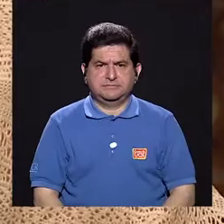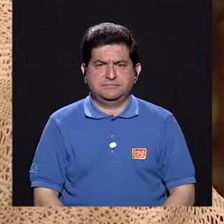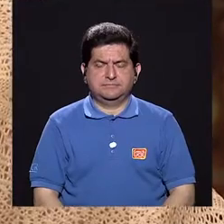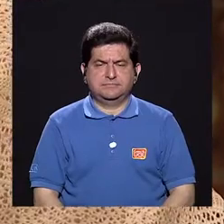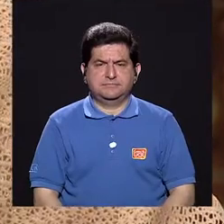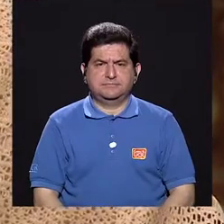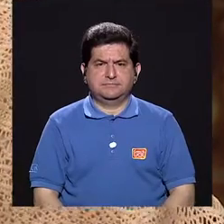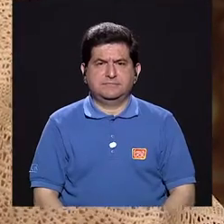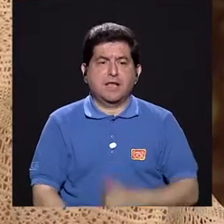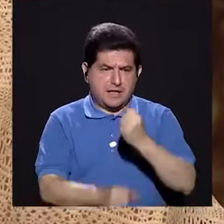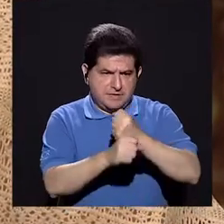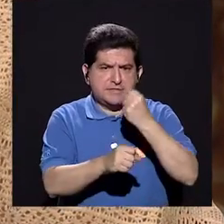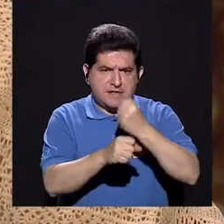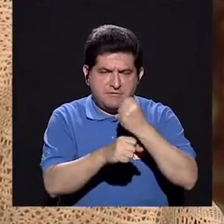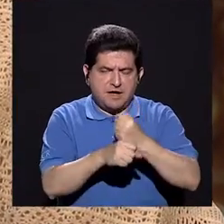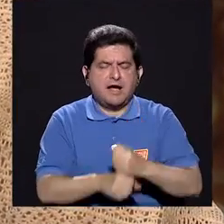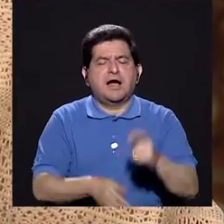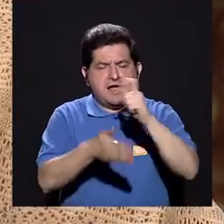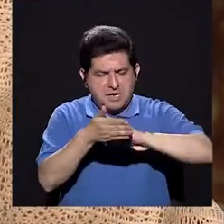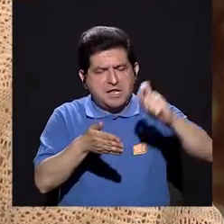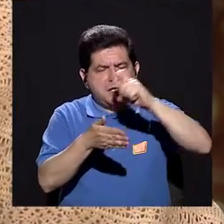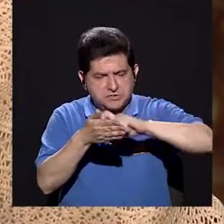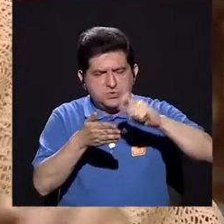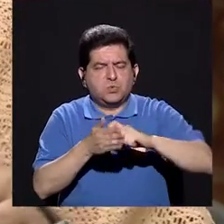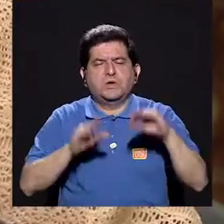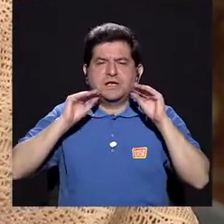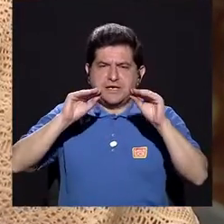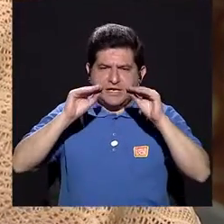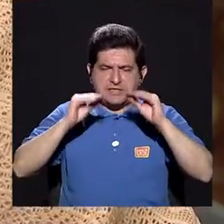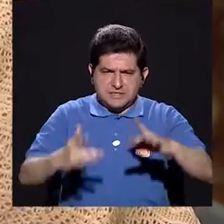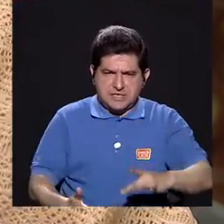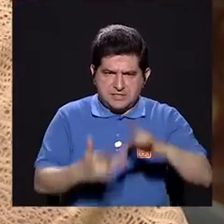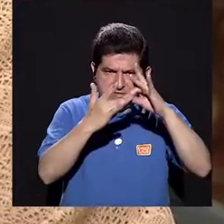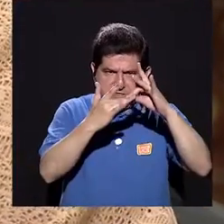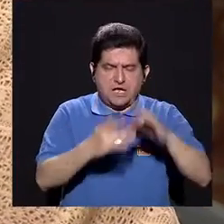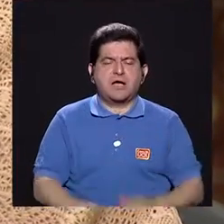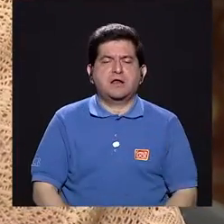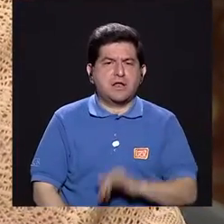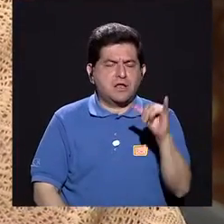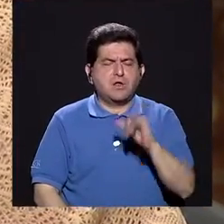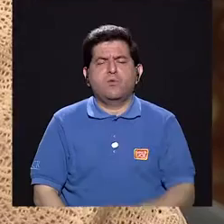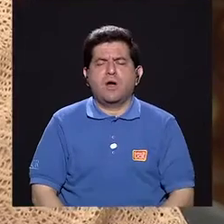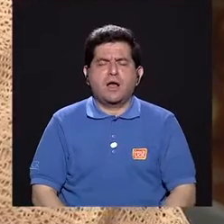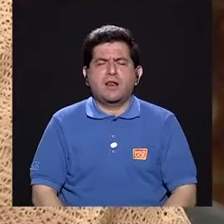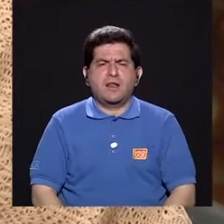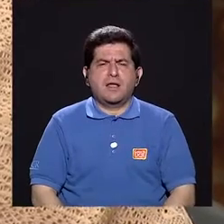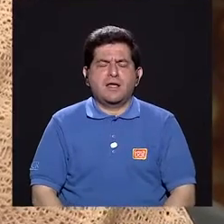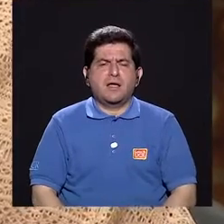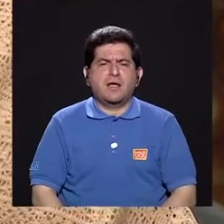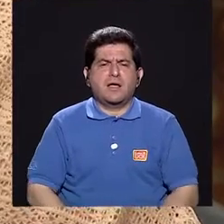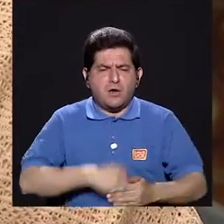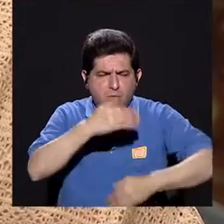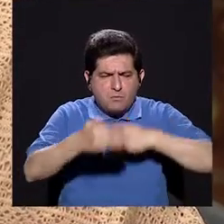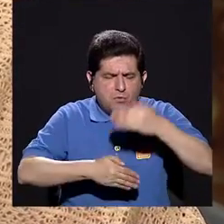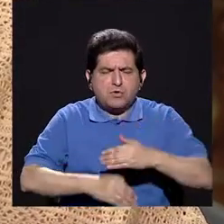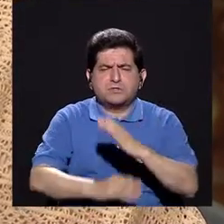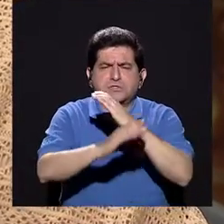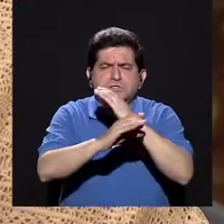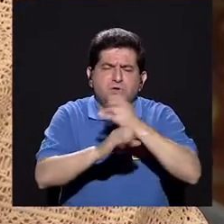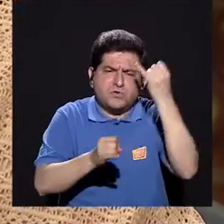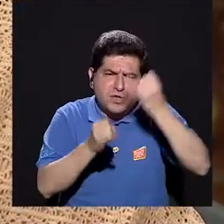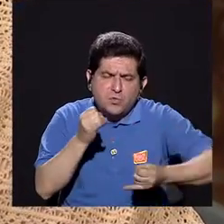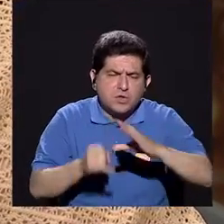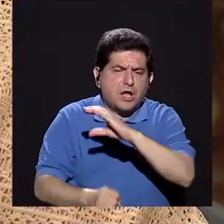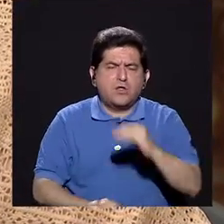en escuelas de enseñanza especial, se trabaja en cuidados paliativos, se trabaja en